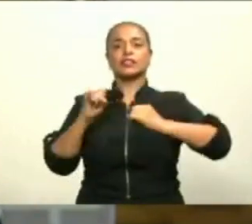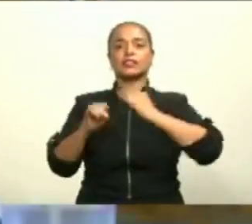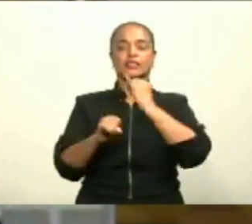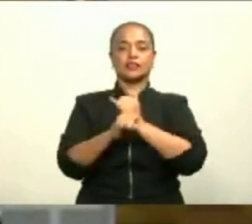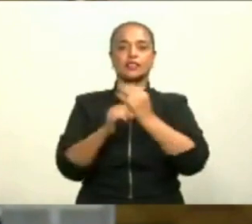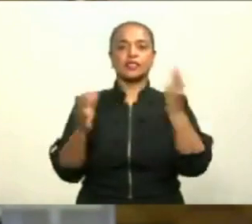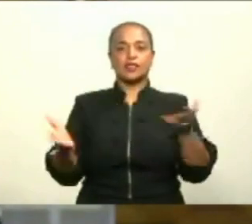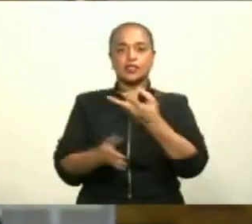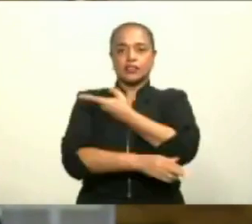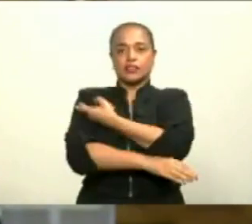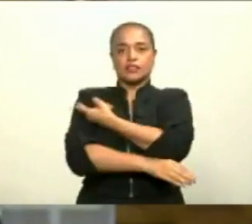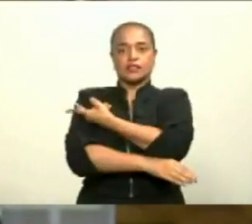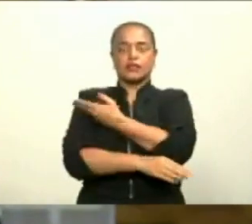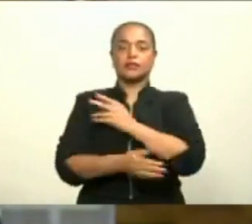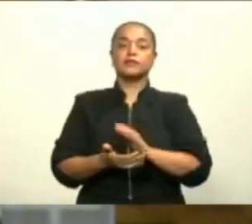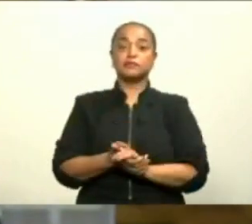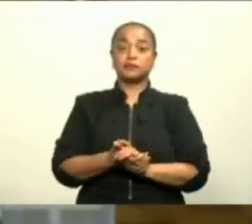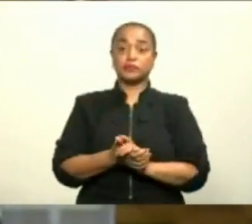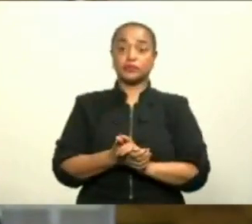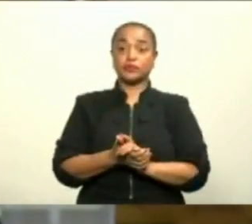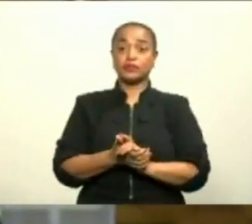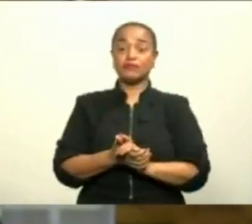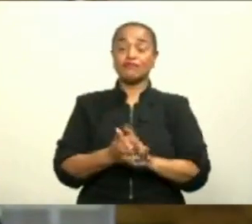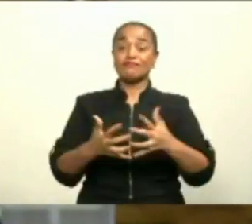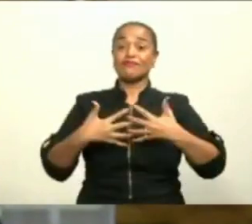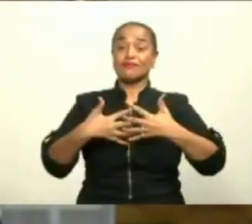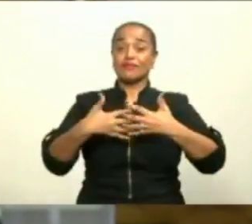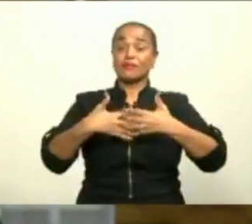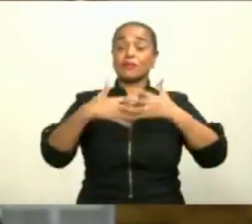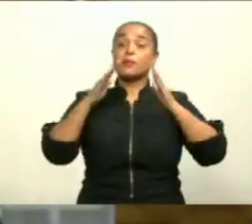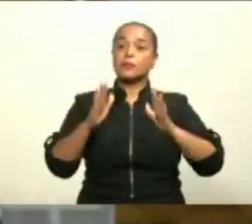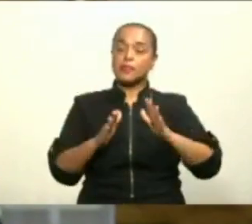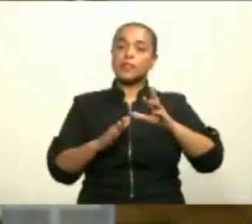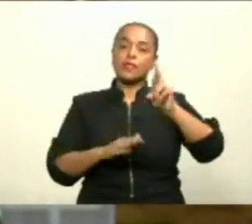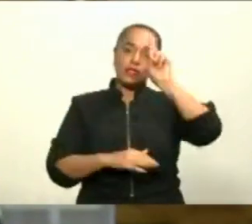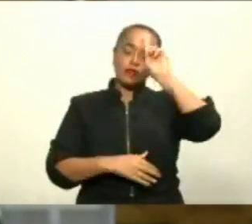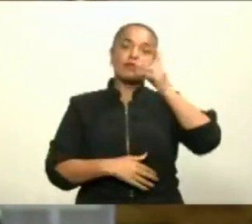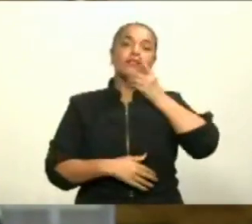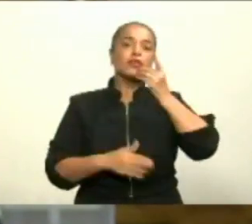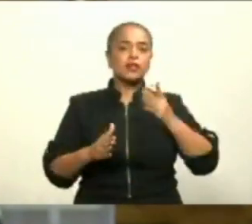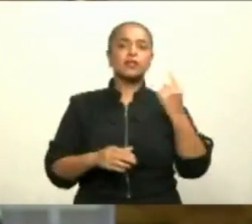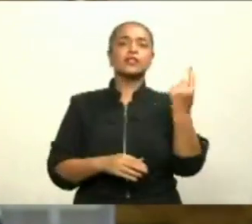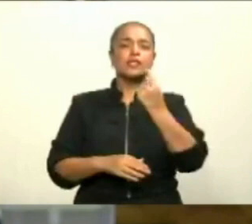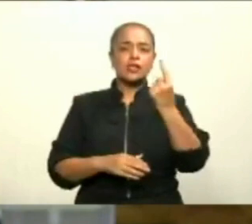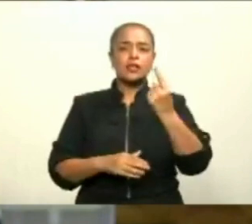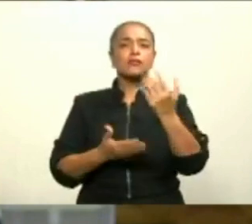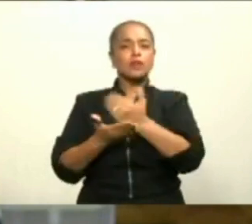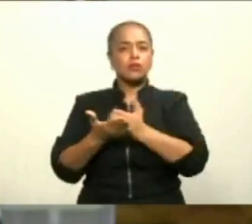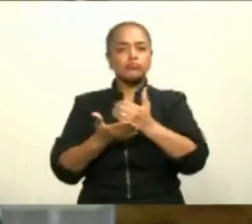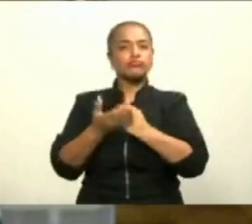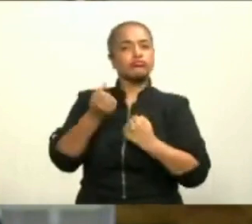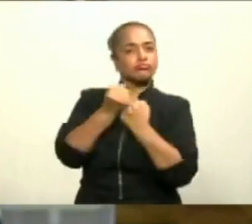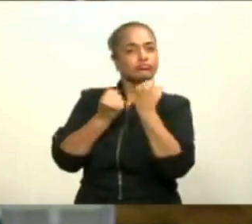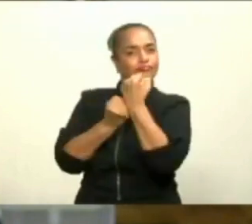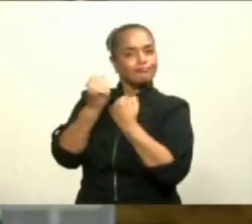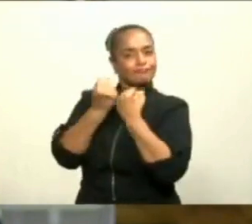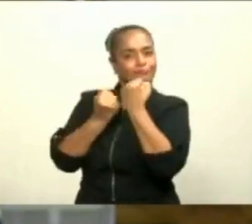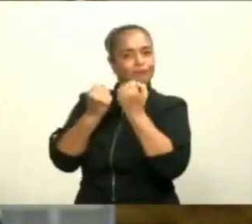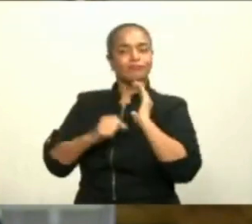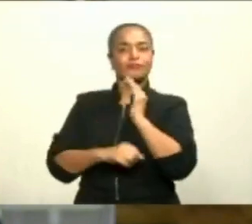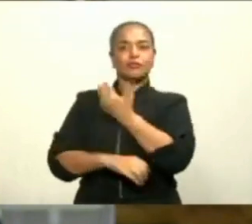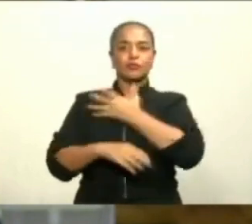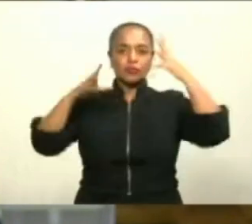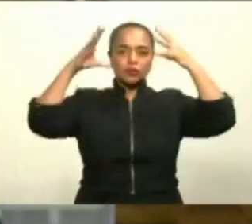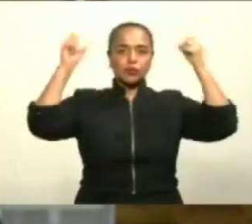esta vacuna. Los empresarios dominicanos siempre han colaborado estrechamente con nuestro gobierno para